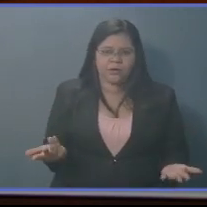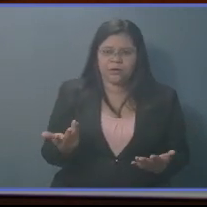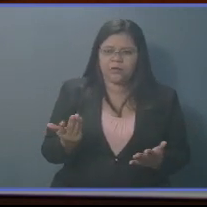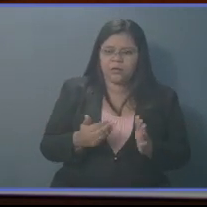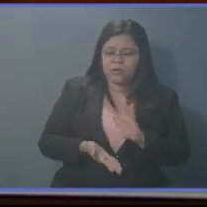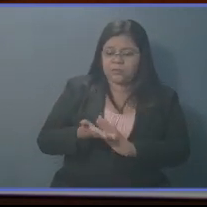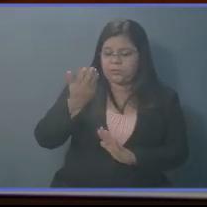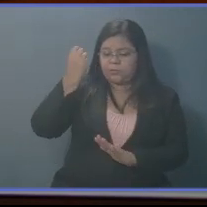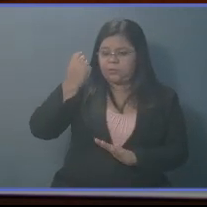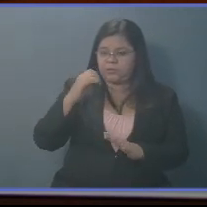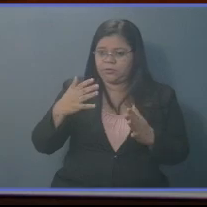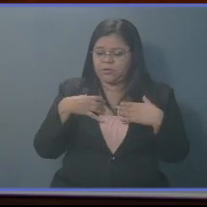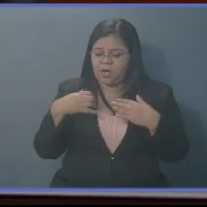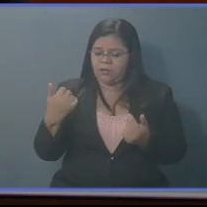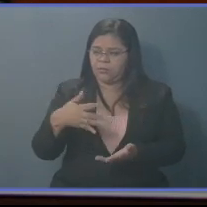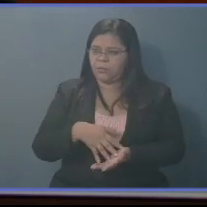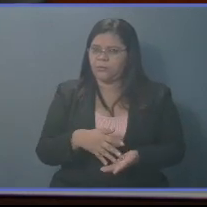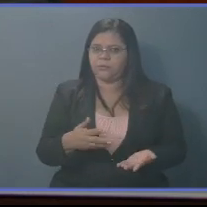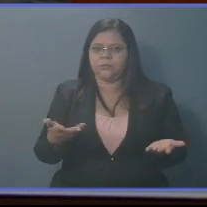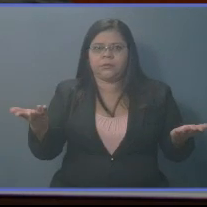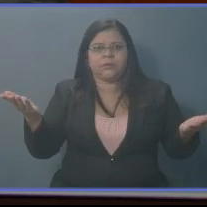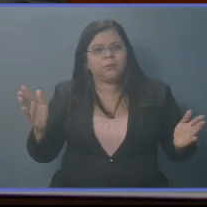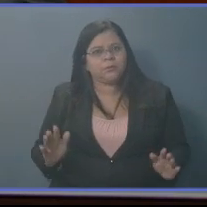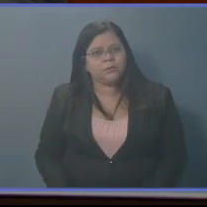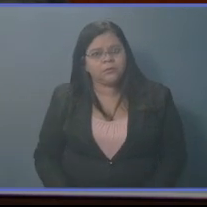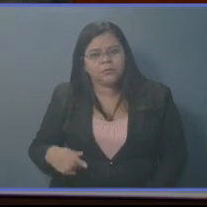sobre la salud del pueblo, como queda usted.